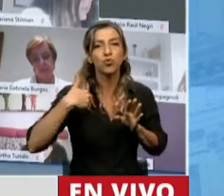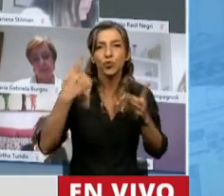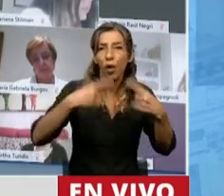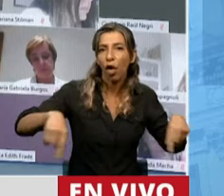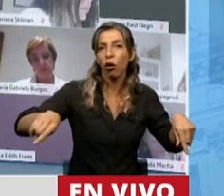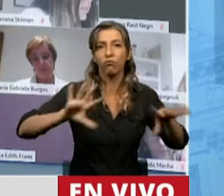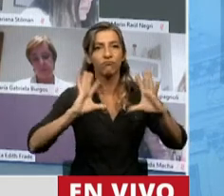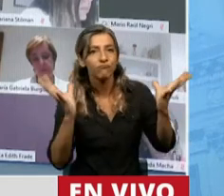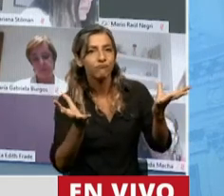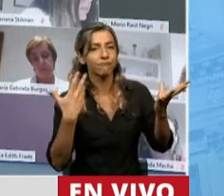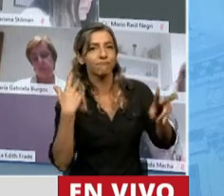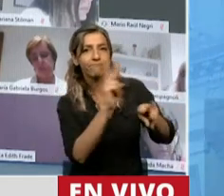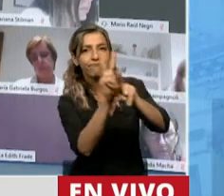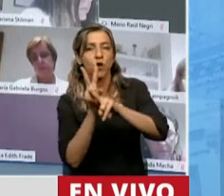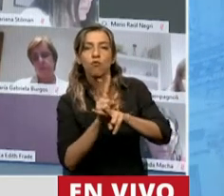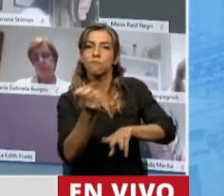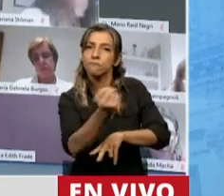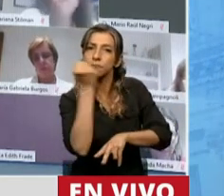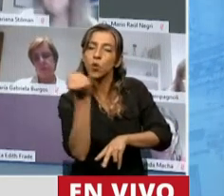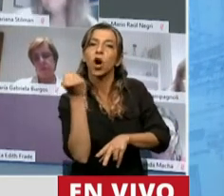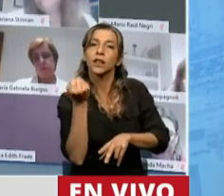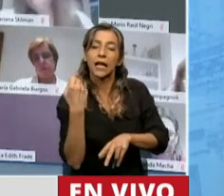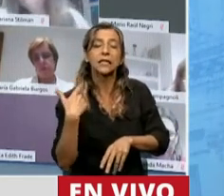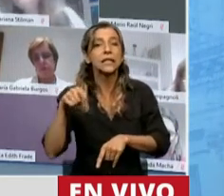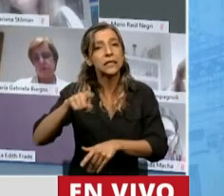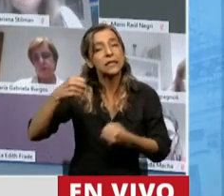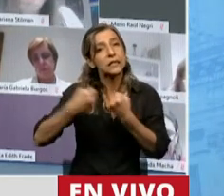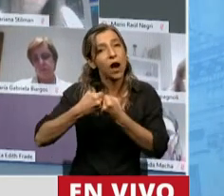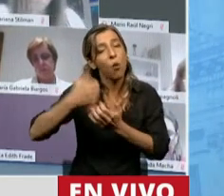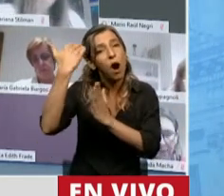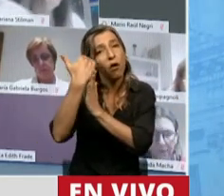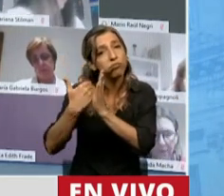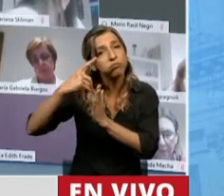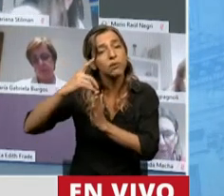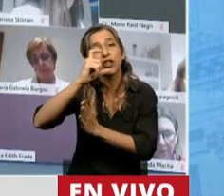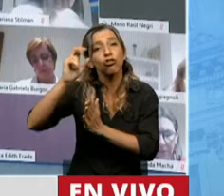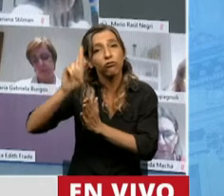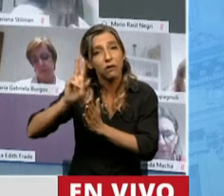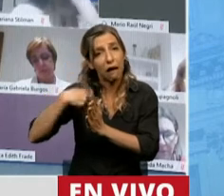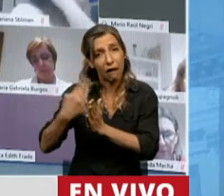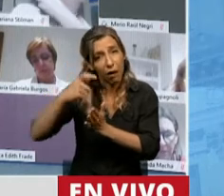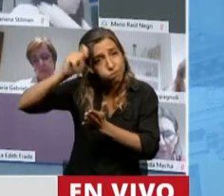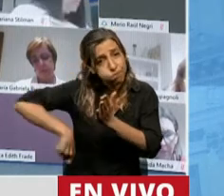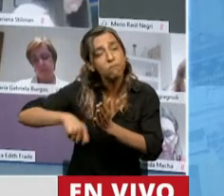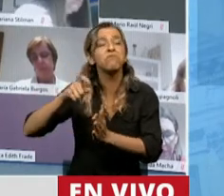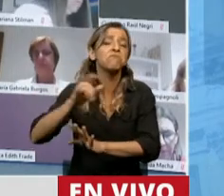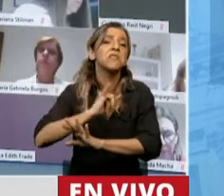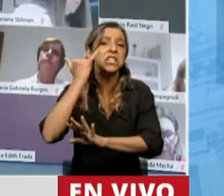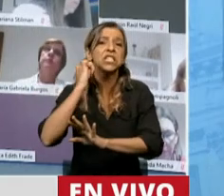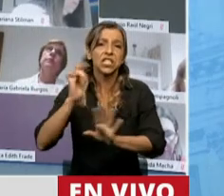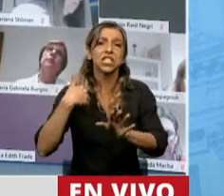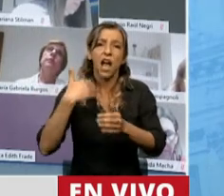y el acuerdo de Escazú da herramientas para proteger al ambiente frente a esos riesgos. Creo que el acuerdo